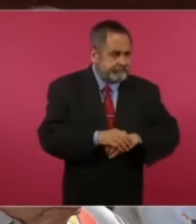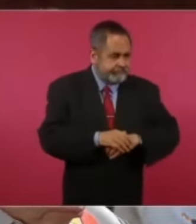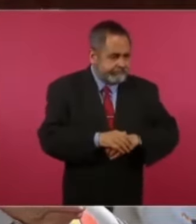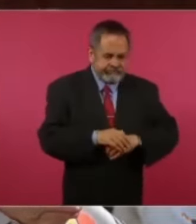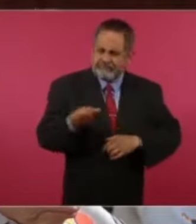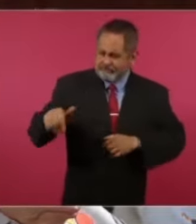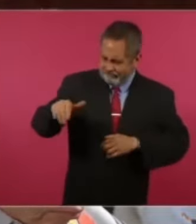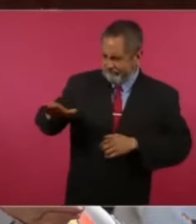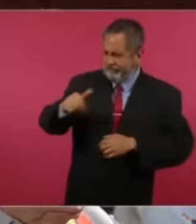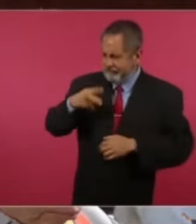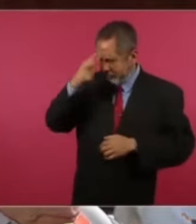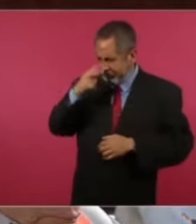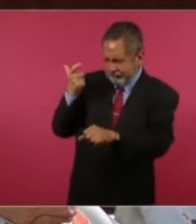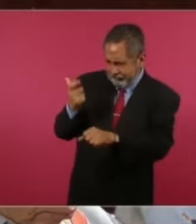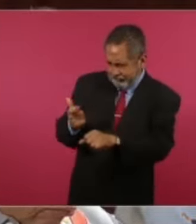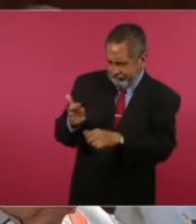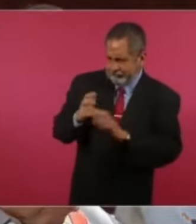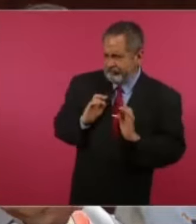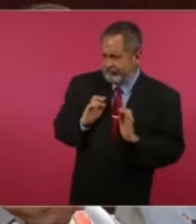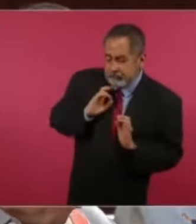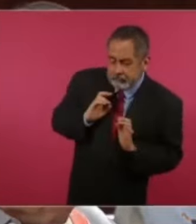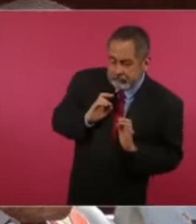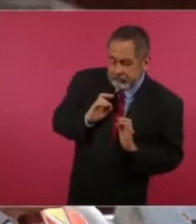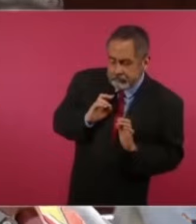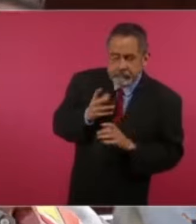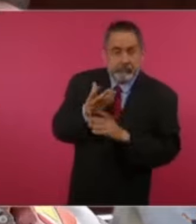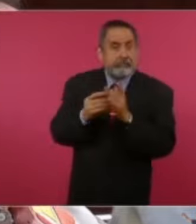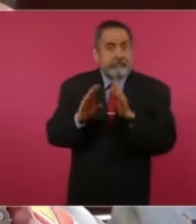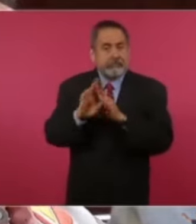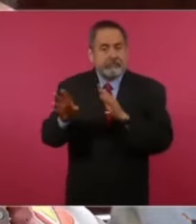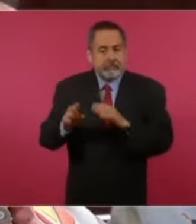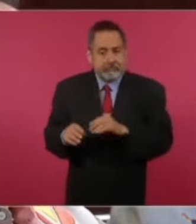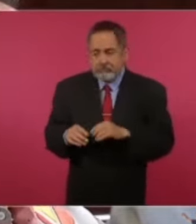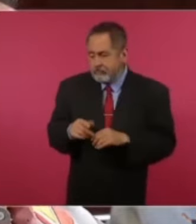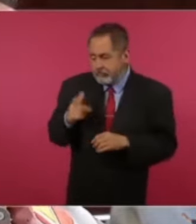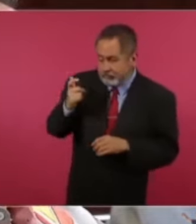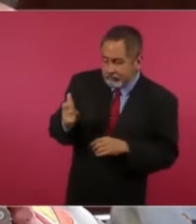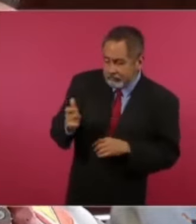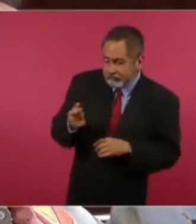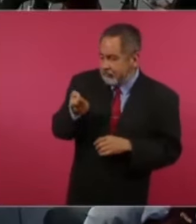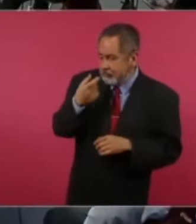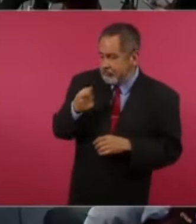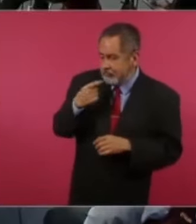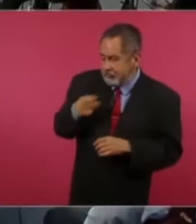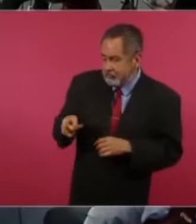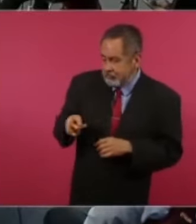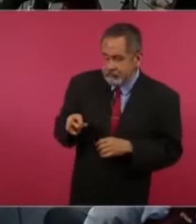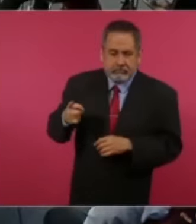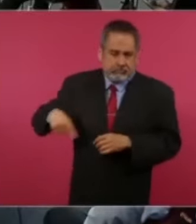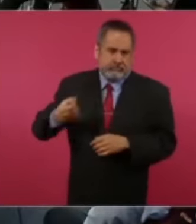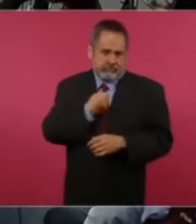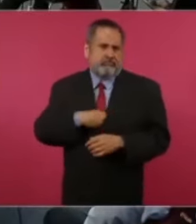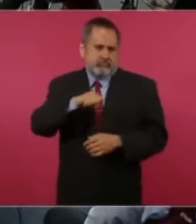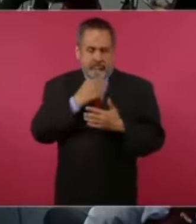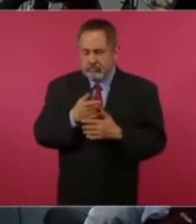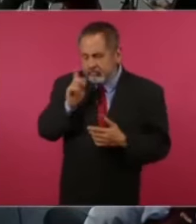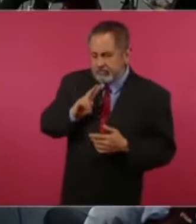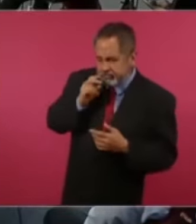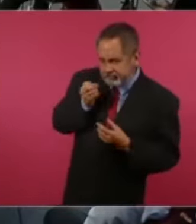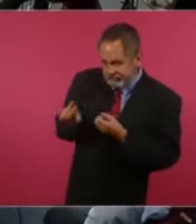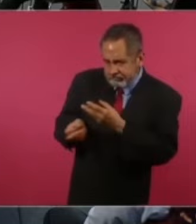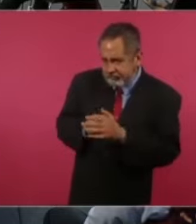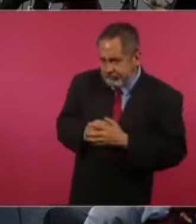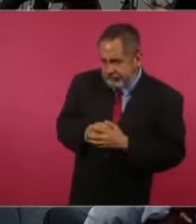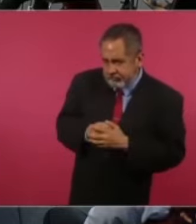porque quizás todas las declaraciones que dieron son muy fuertes. Pero entre eso a mí me alegra muchísimo que ella finalmente pueda tener la libertad de